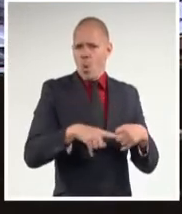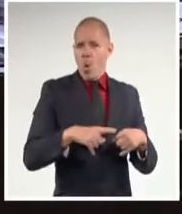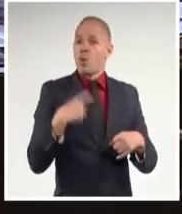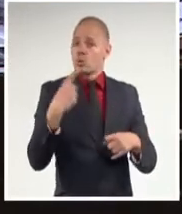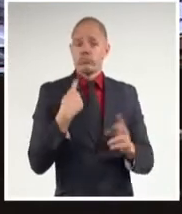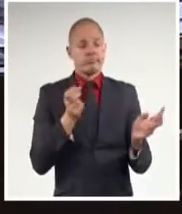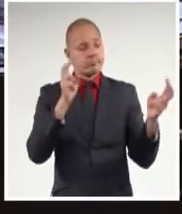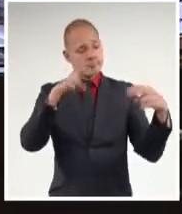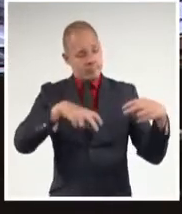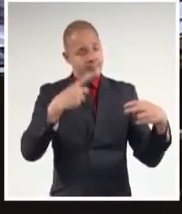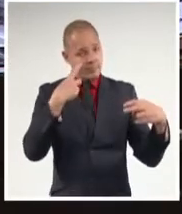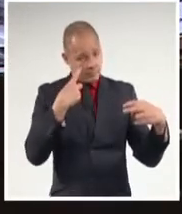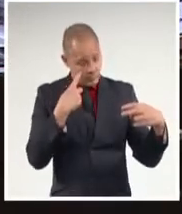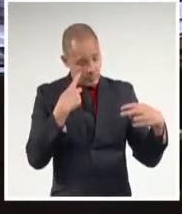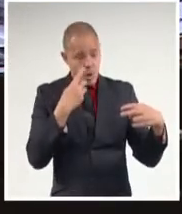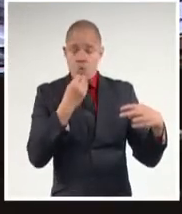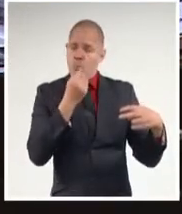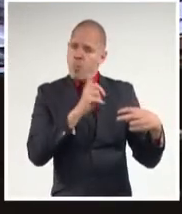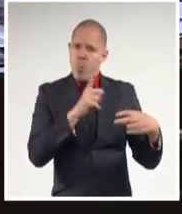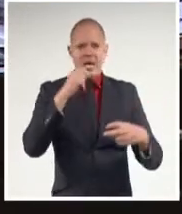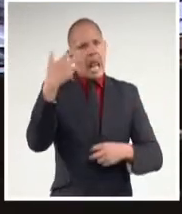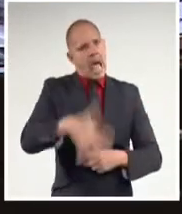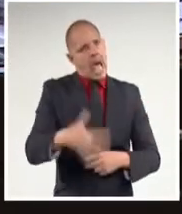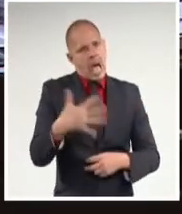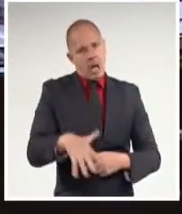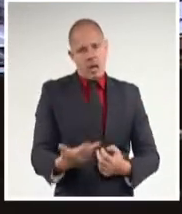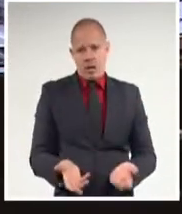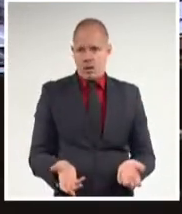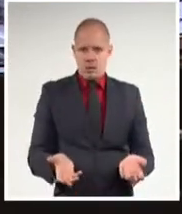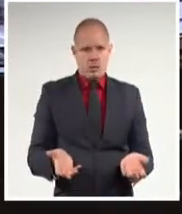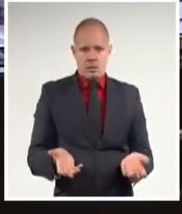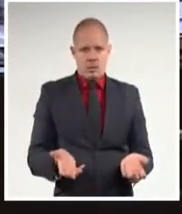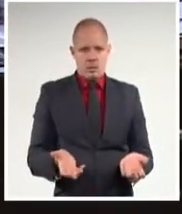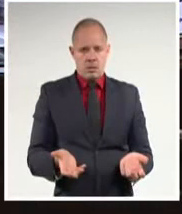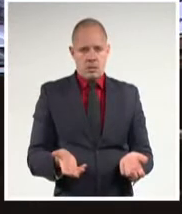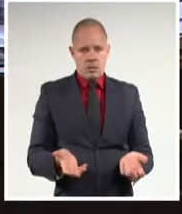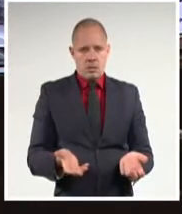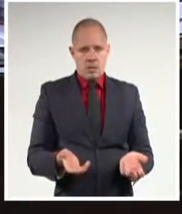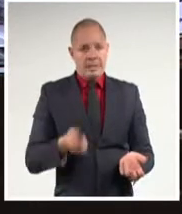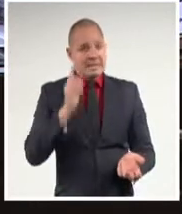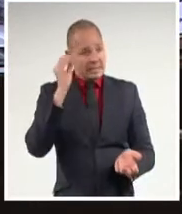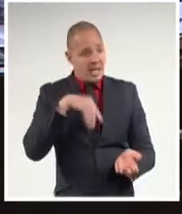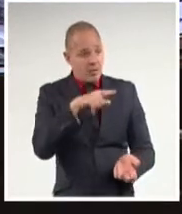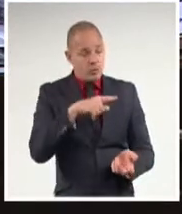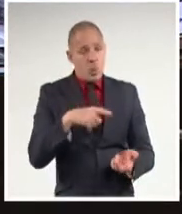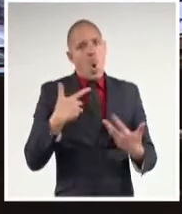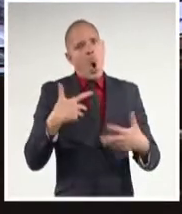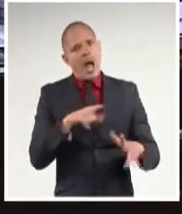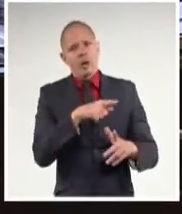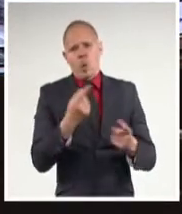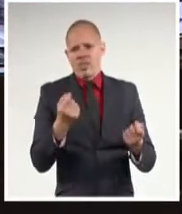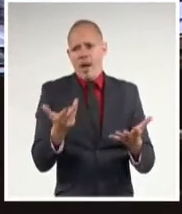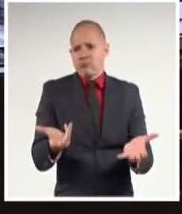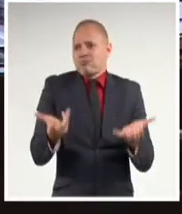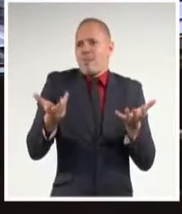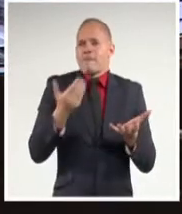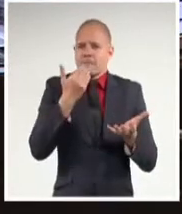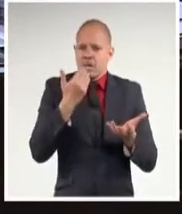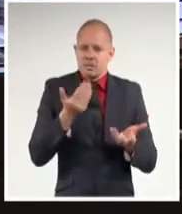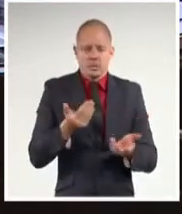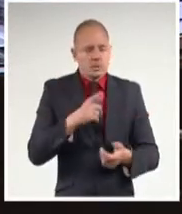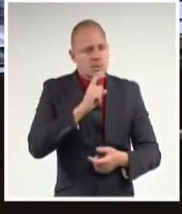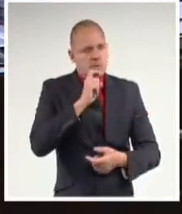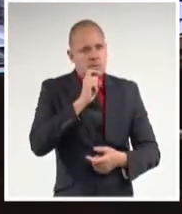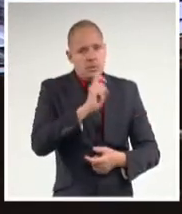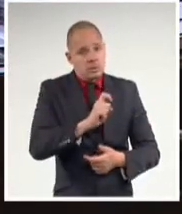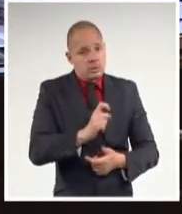y convencerlos de la necesidad de las circunstancias actuales renunciar a un determinado nivel de rentabilidad